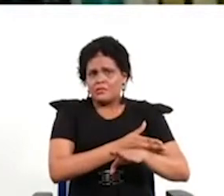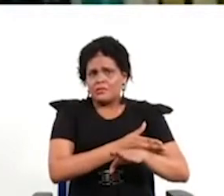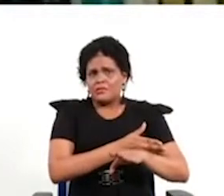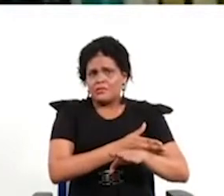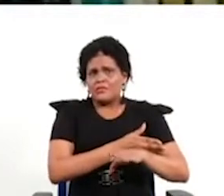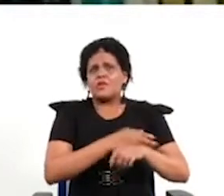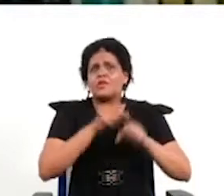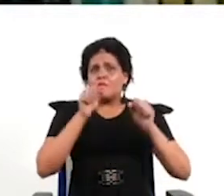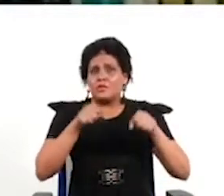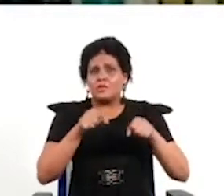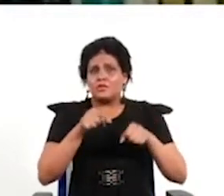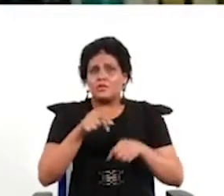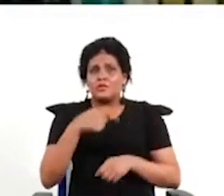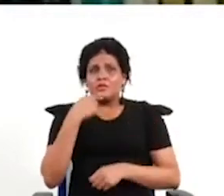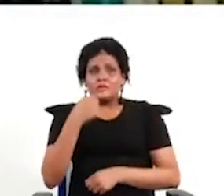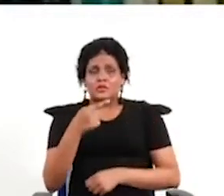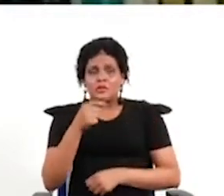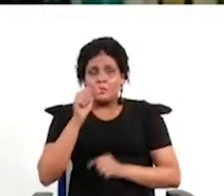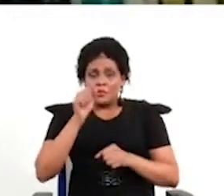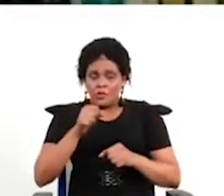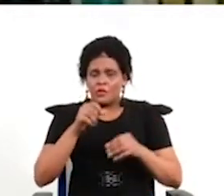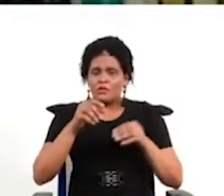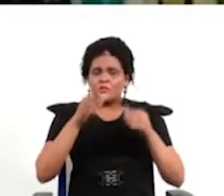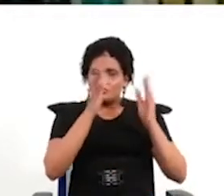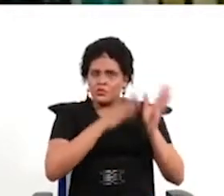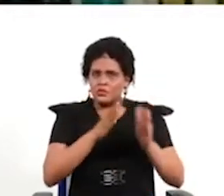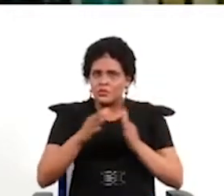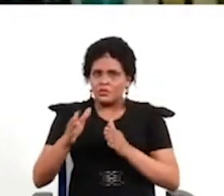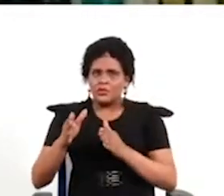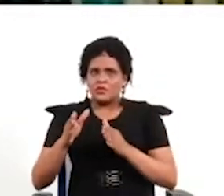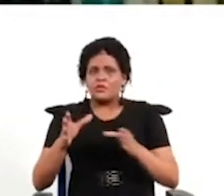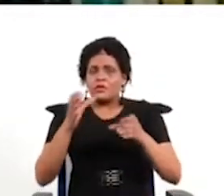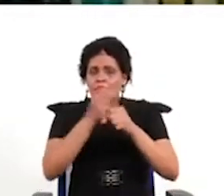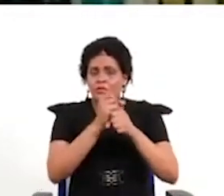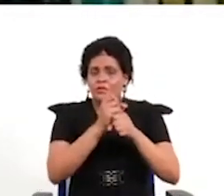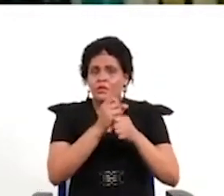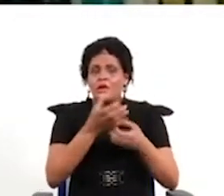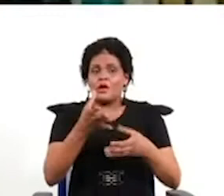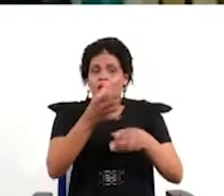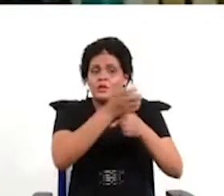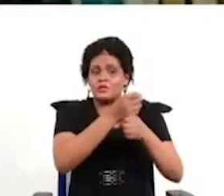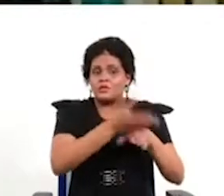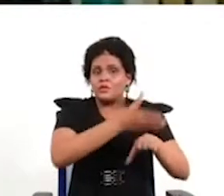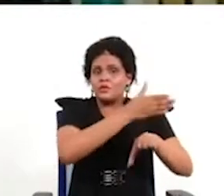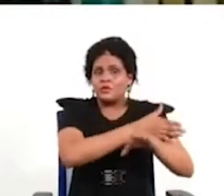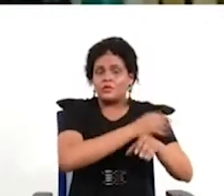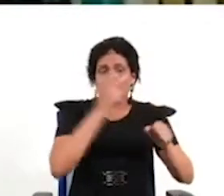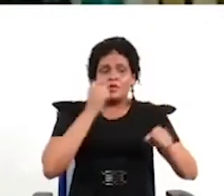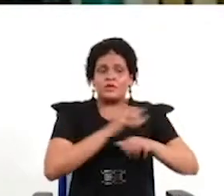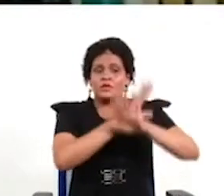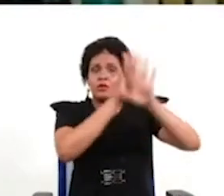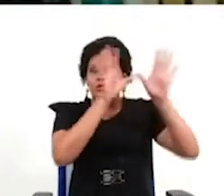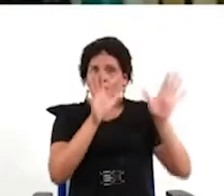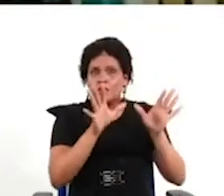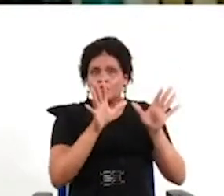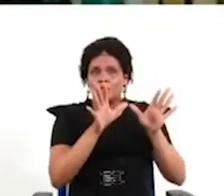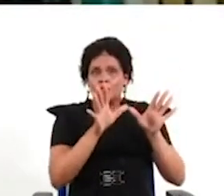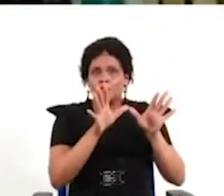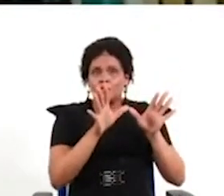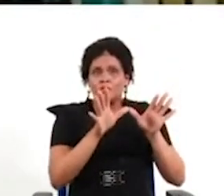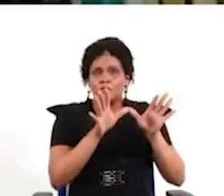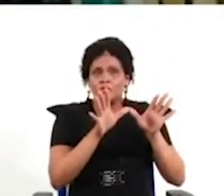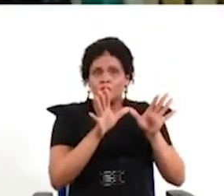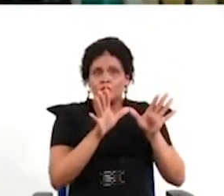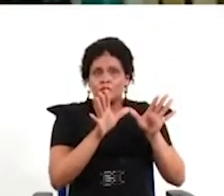está ahí la cuestión en fijar unos procedimientos de antemano y muy claros que permitan que